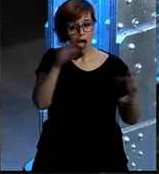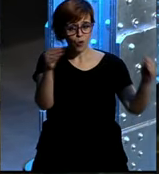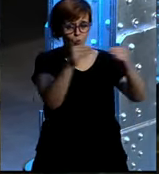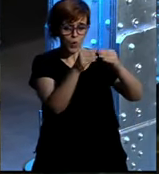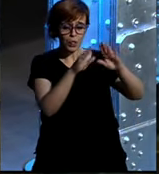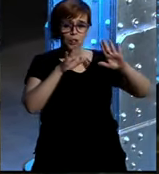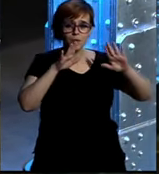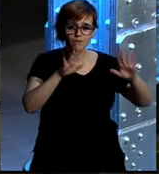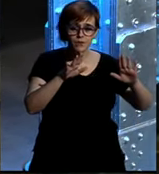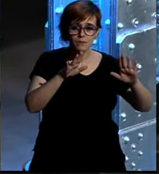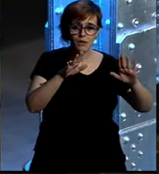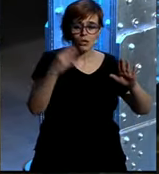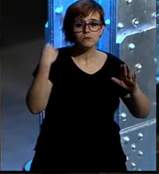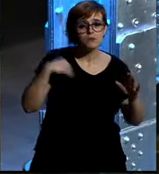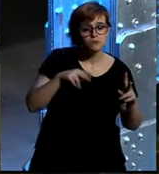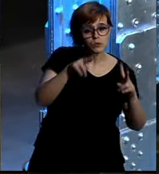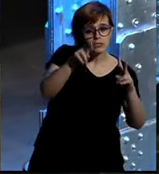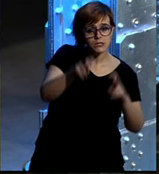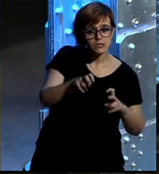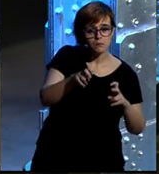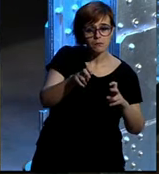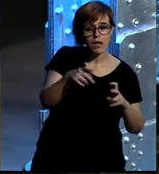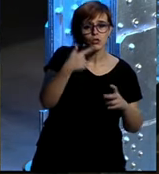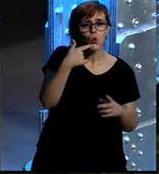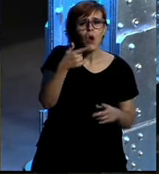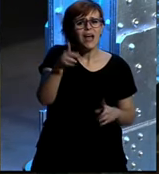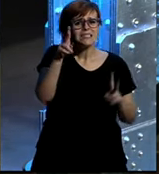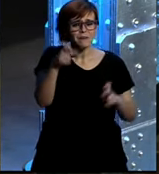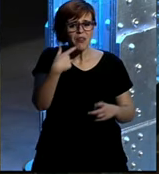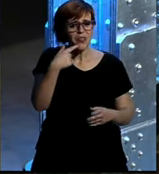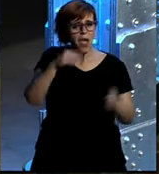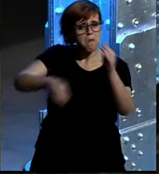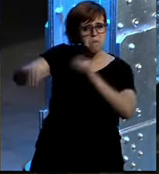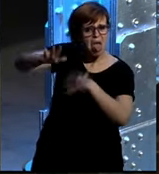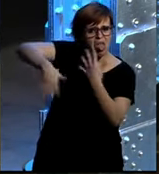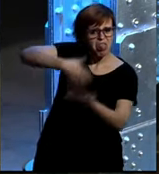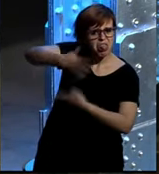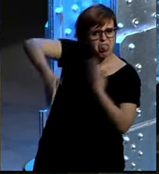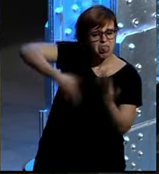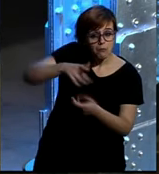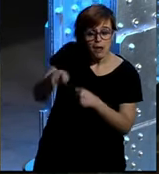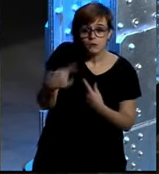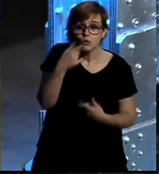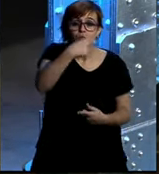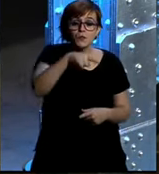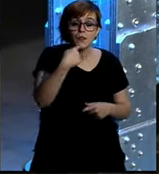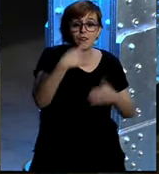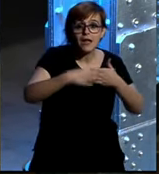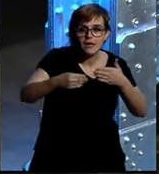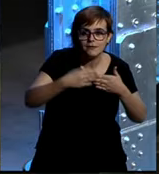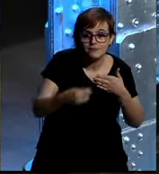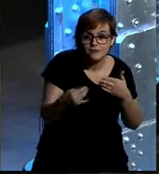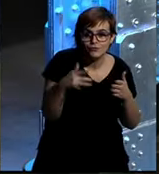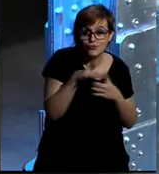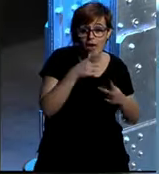con lo que dices pero no sé no sé si es lo que usted llamaba Zofia que a muchos clientes míos les lleva tráfico